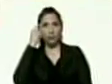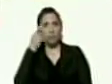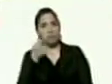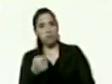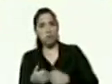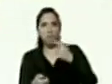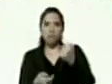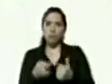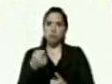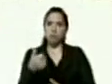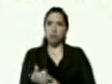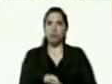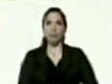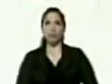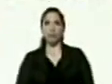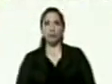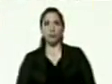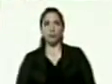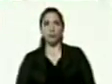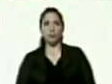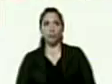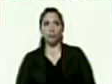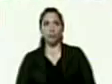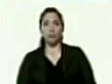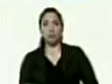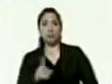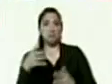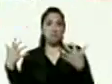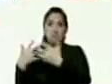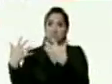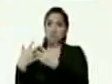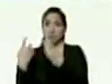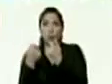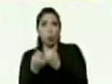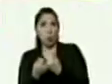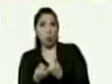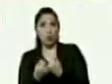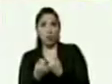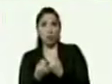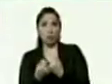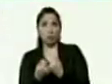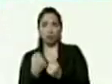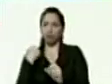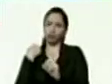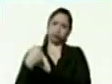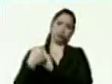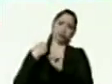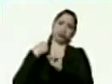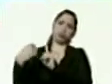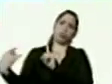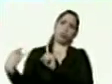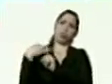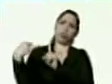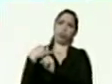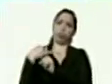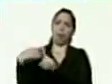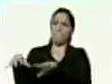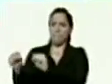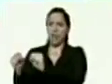a poco vamos lejos ni la guerra económica ni la agresión ni las amenazas del imperialismo